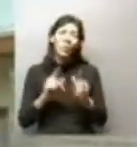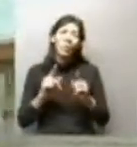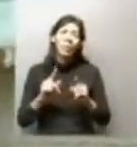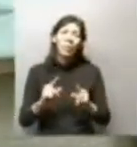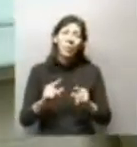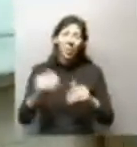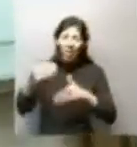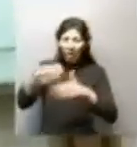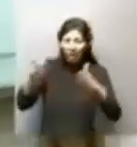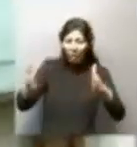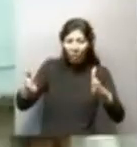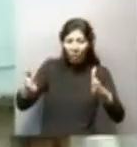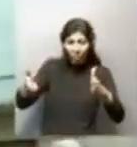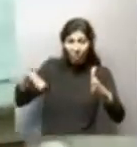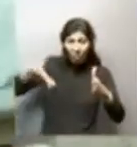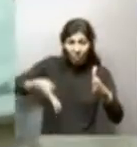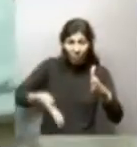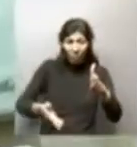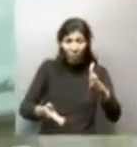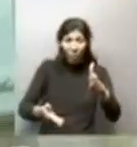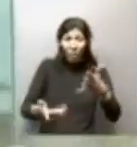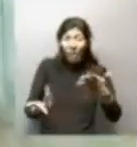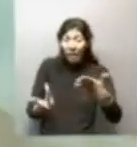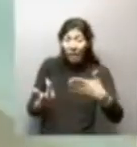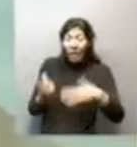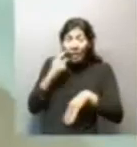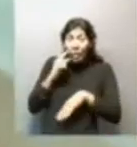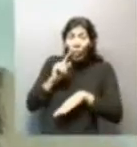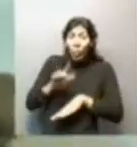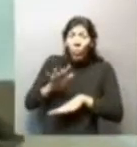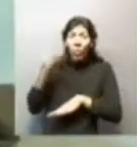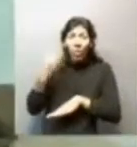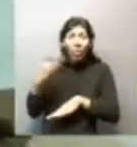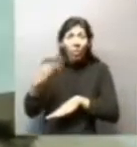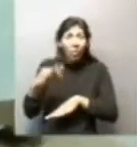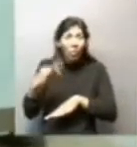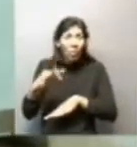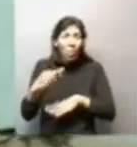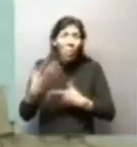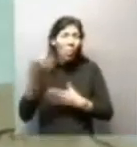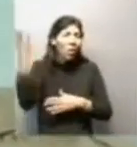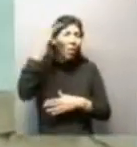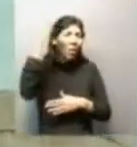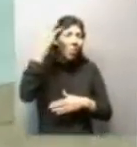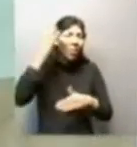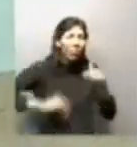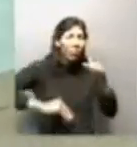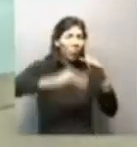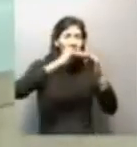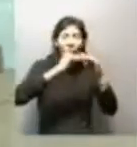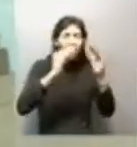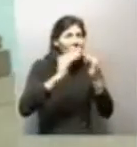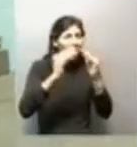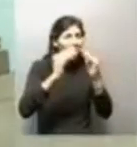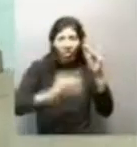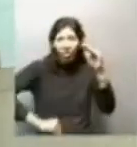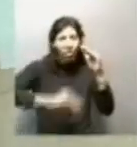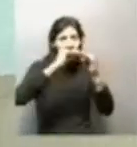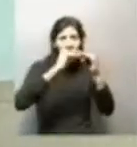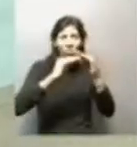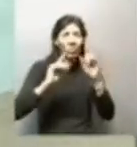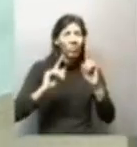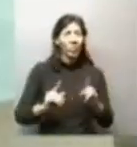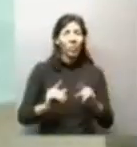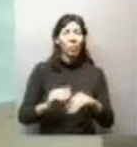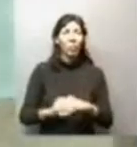pozo ciego que se nos llena. Bueno, va, tenemos que estar cuidando porque si no se nos inunda todo el baño y toda la casa como